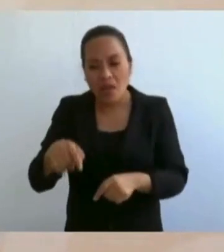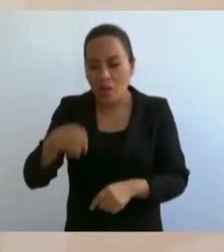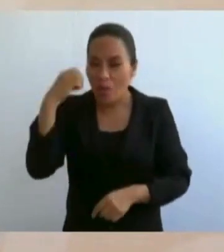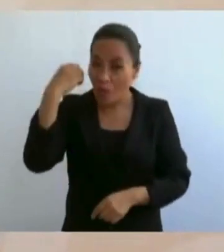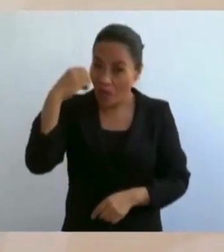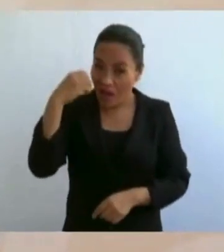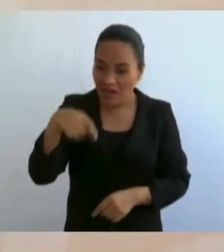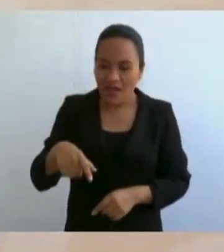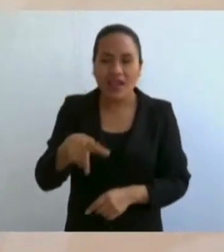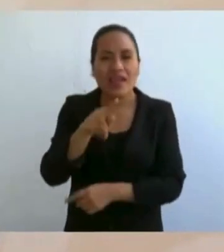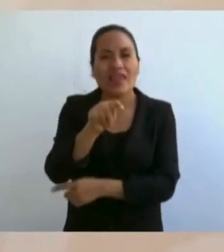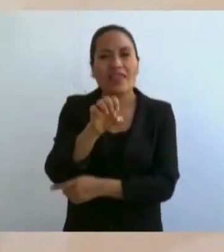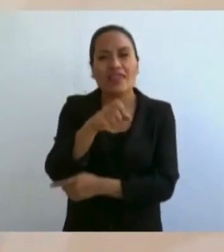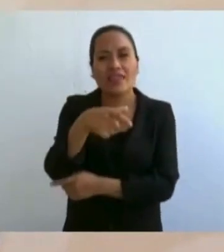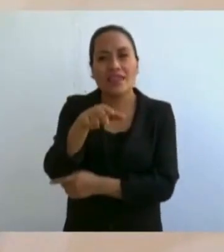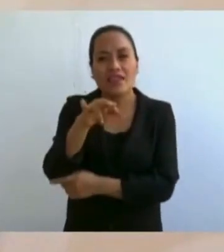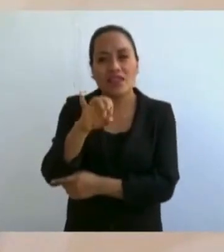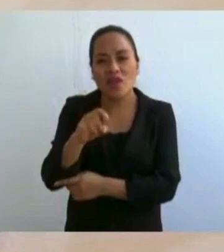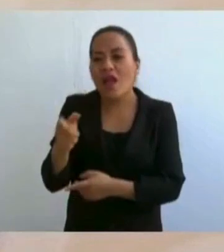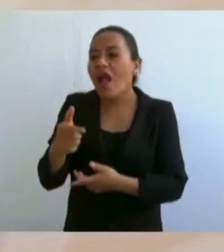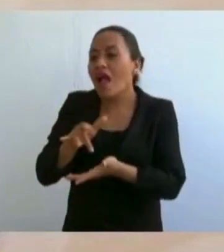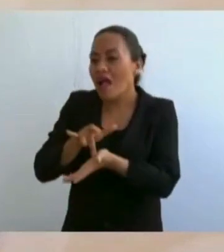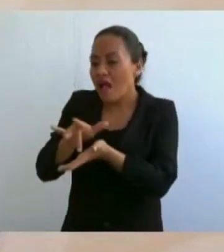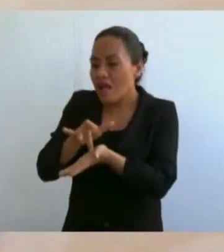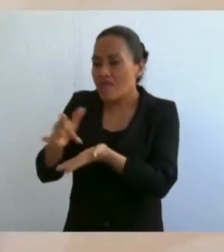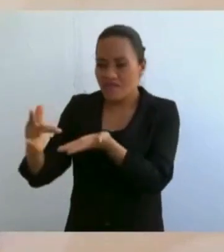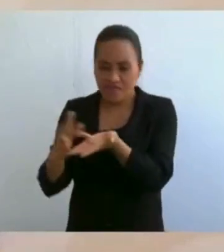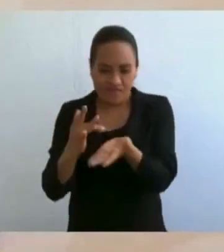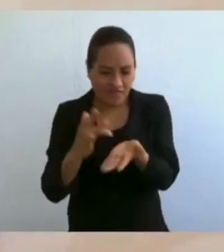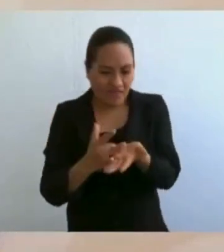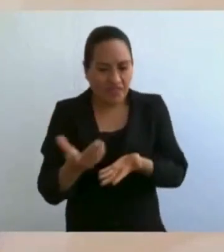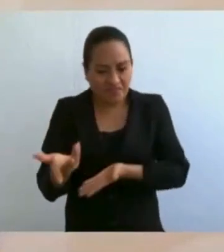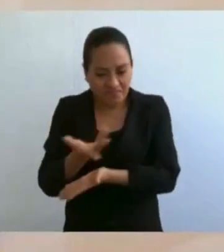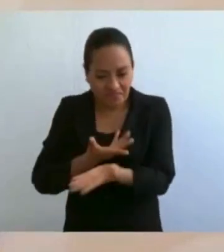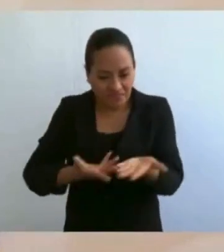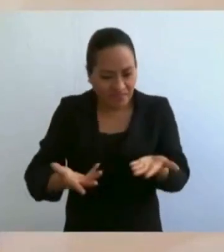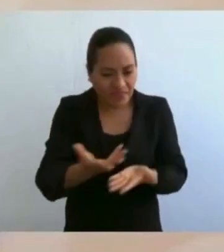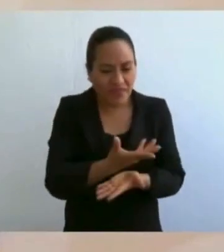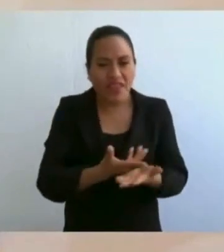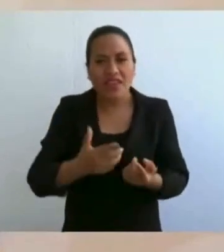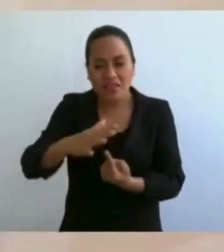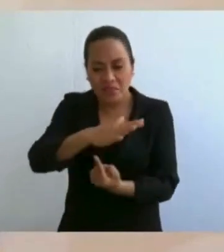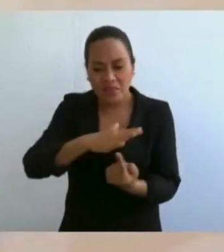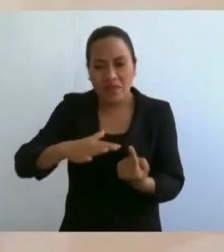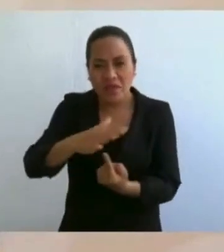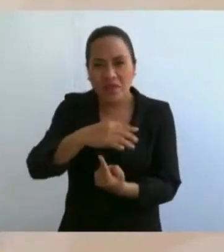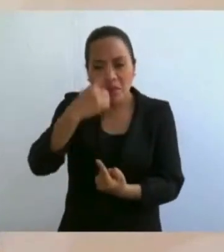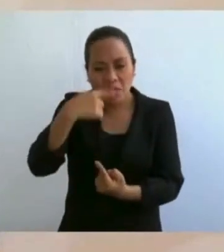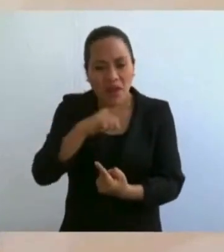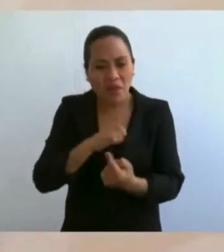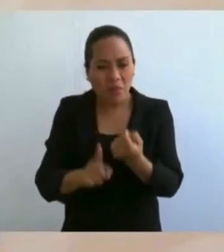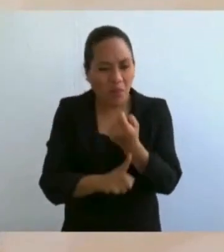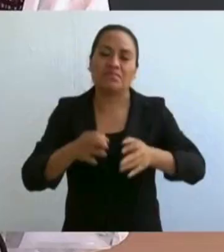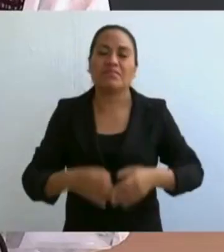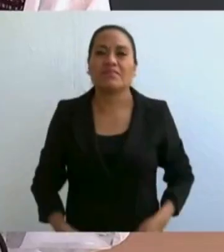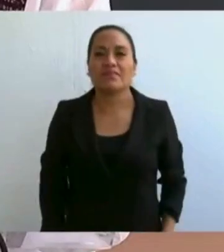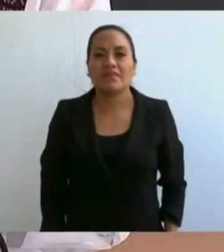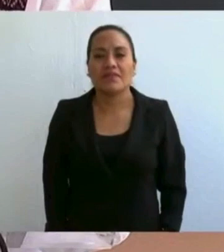del tequio ha permitido cohesionar a las comunidades en la solución de sus problemas colectivos.